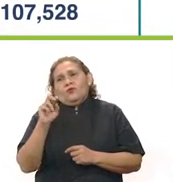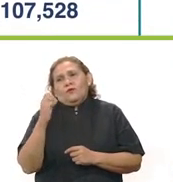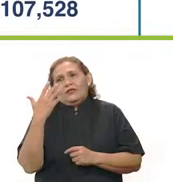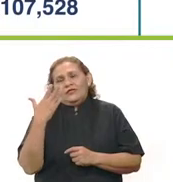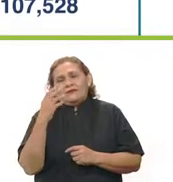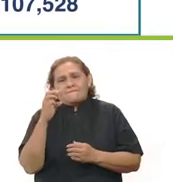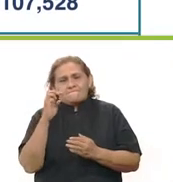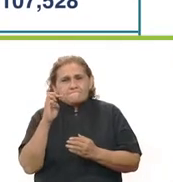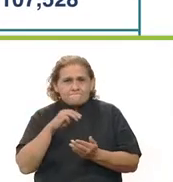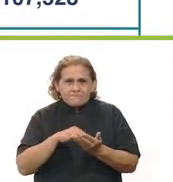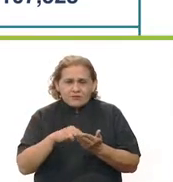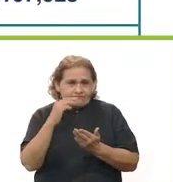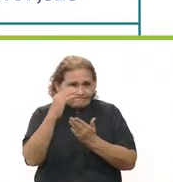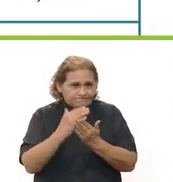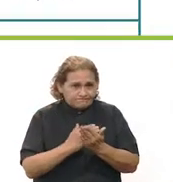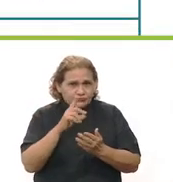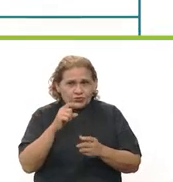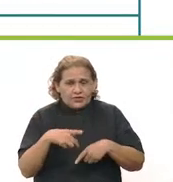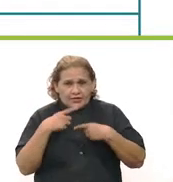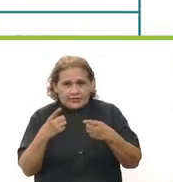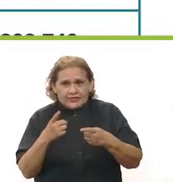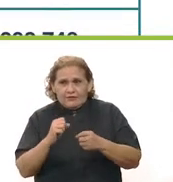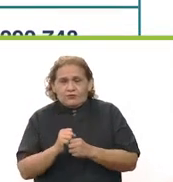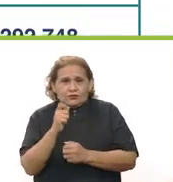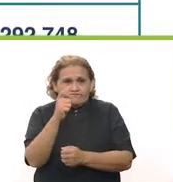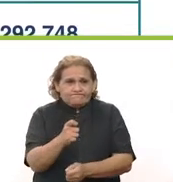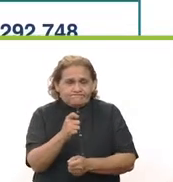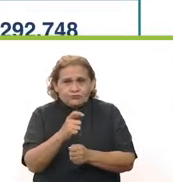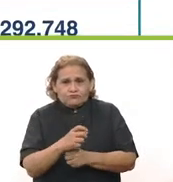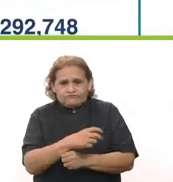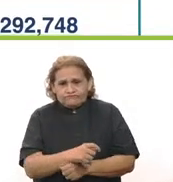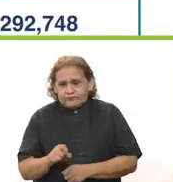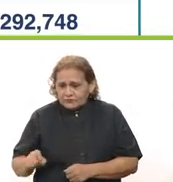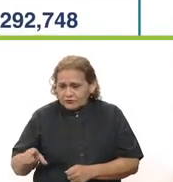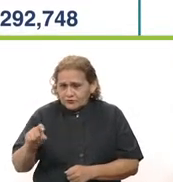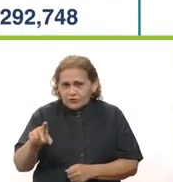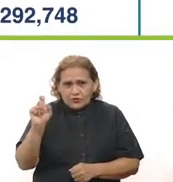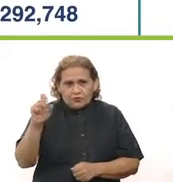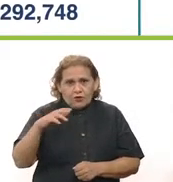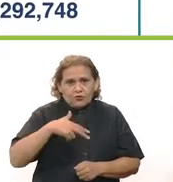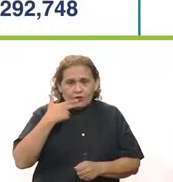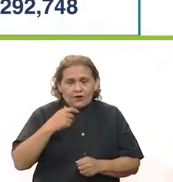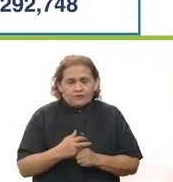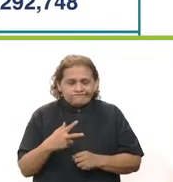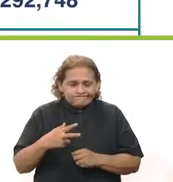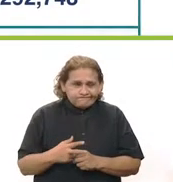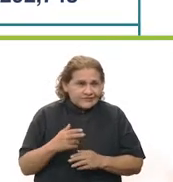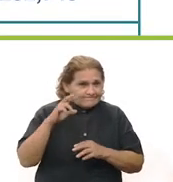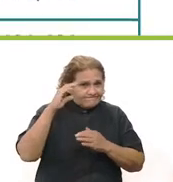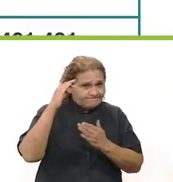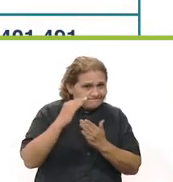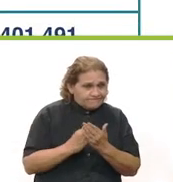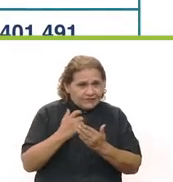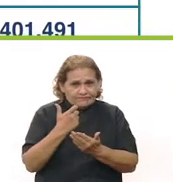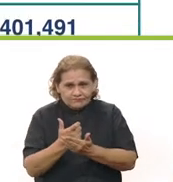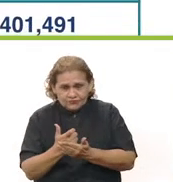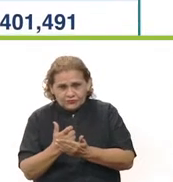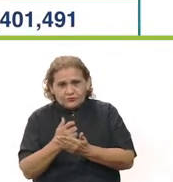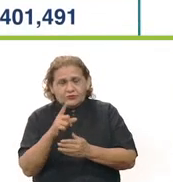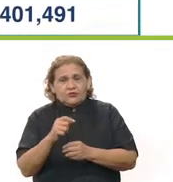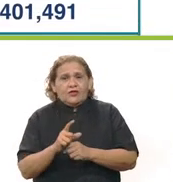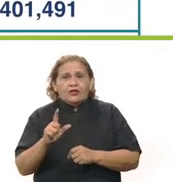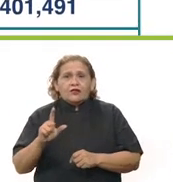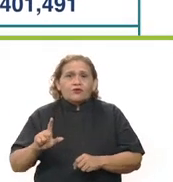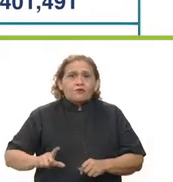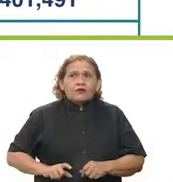millones de pesos menos. Y este es el apoyo que le damos a nuestros pescadores, que le damos a nuestros agricultores. Y por eso cuando hablamos del recorte que se nos hace en el